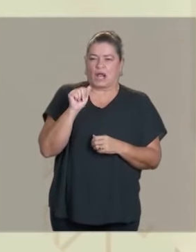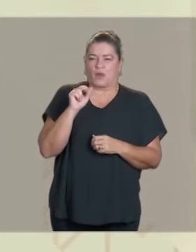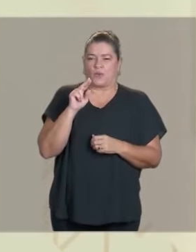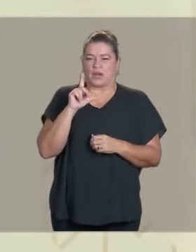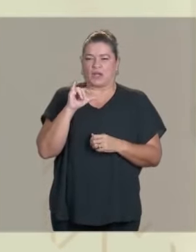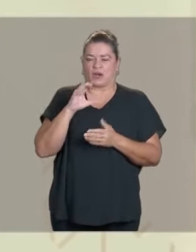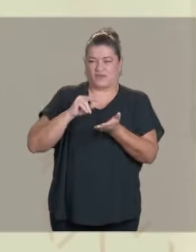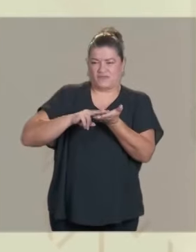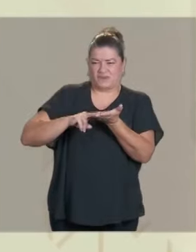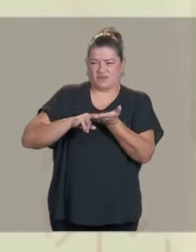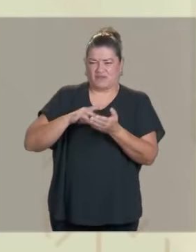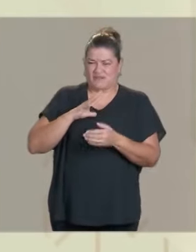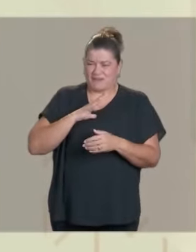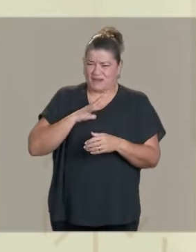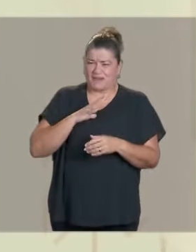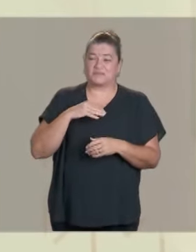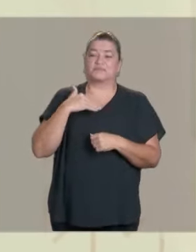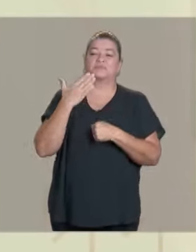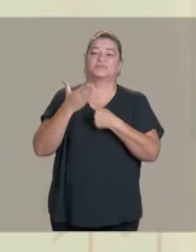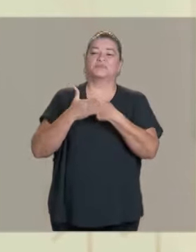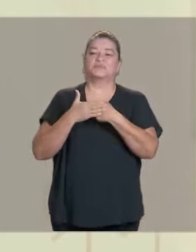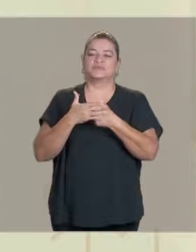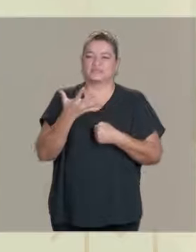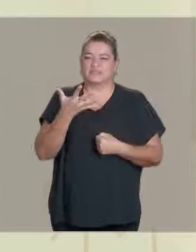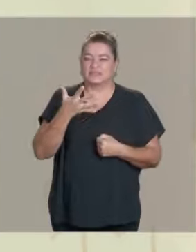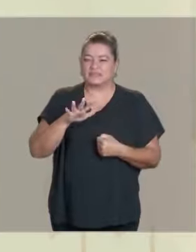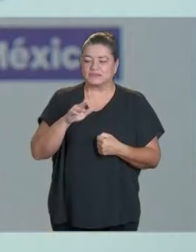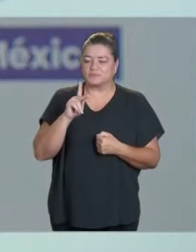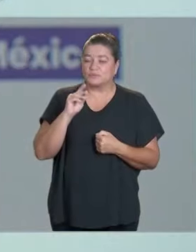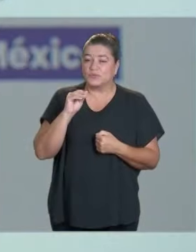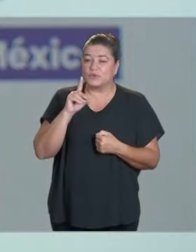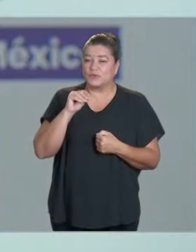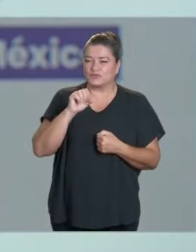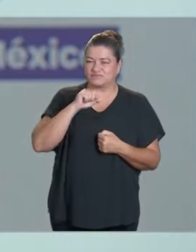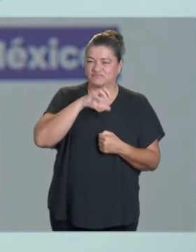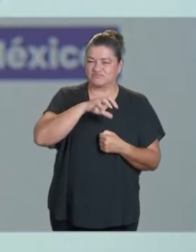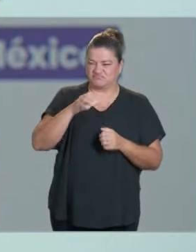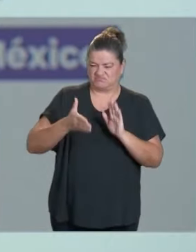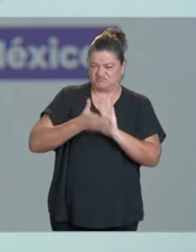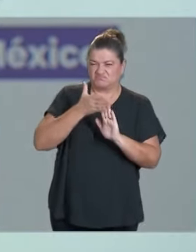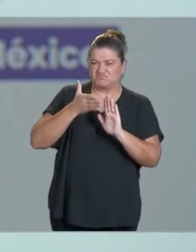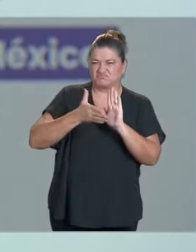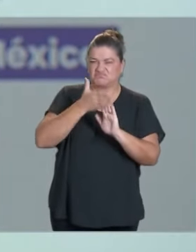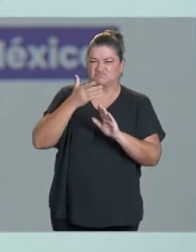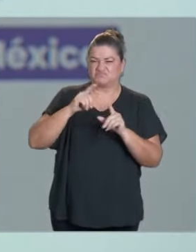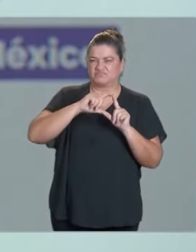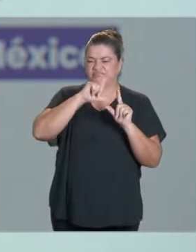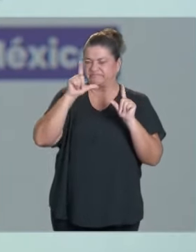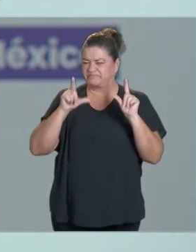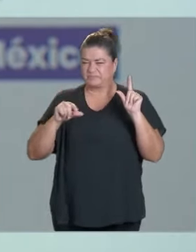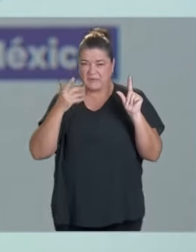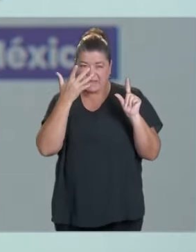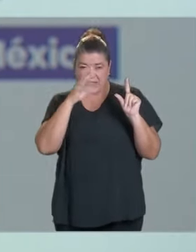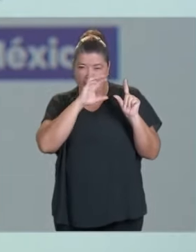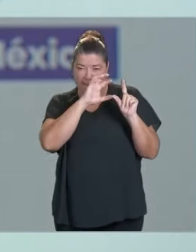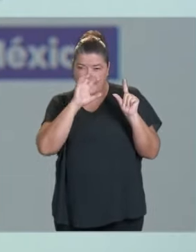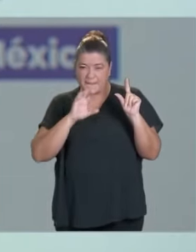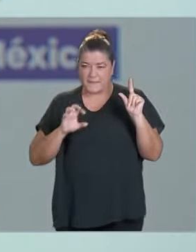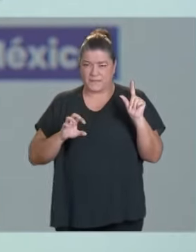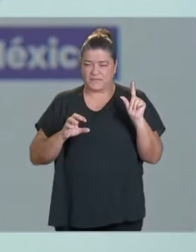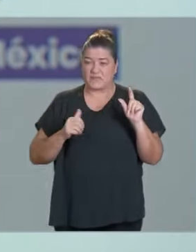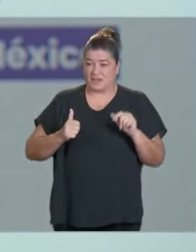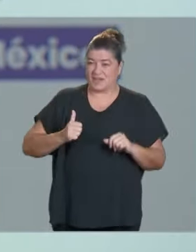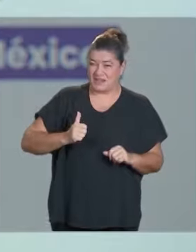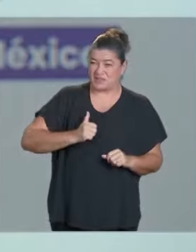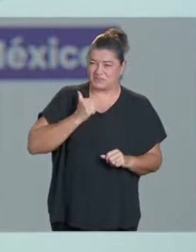polos de bienestar en todo el país para aprovechar la relocalización que se está dando en este momento. Entre otras